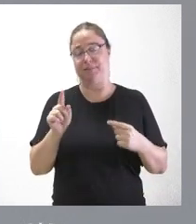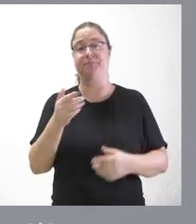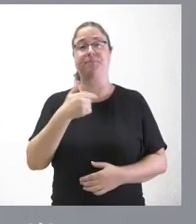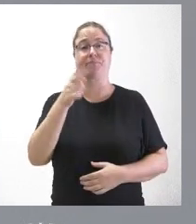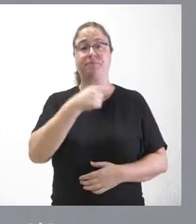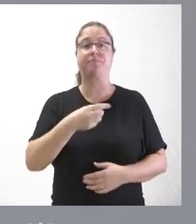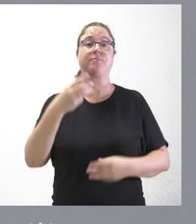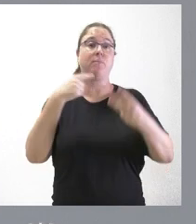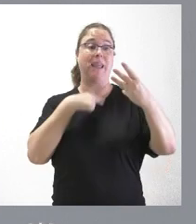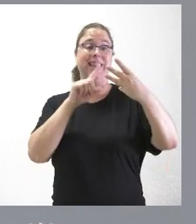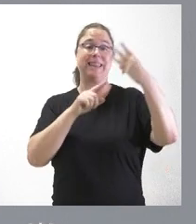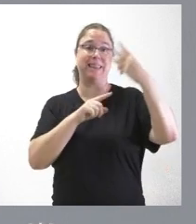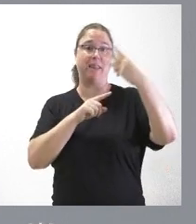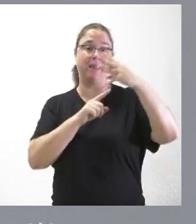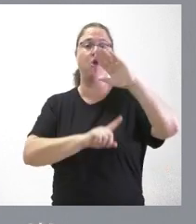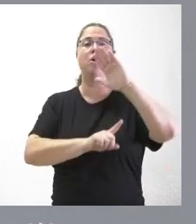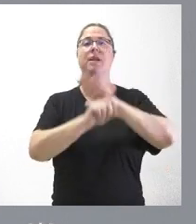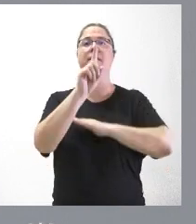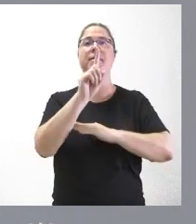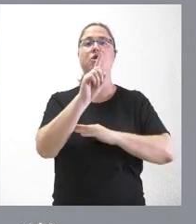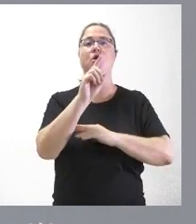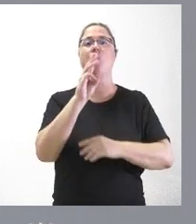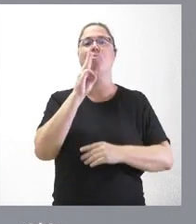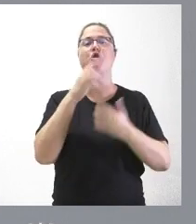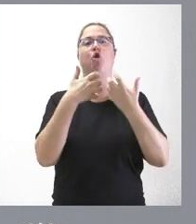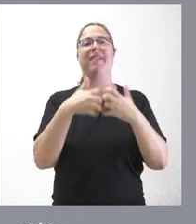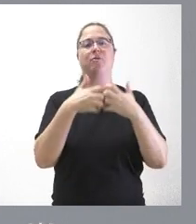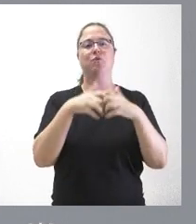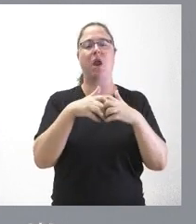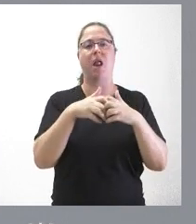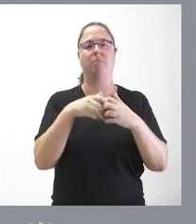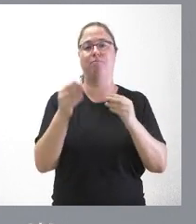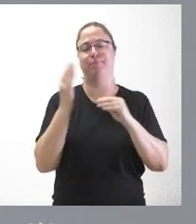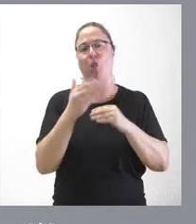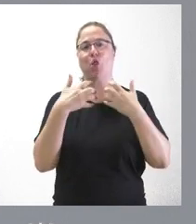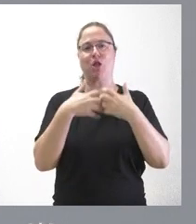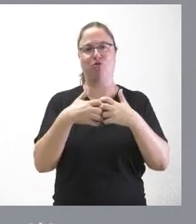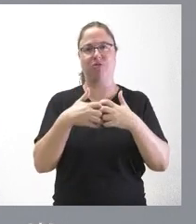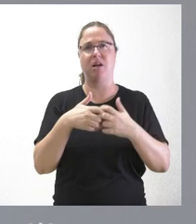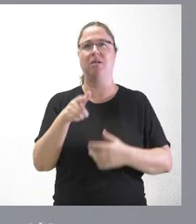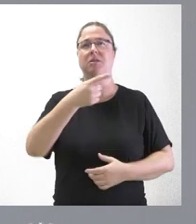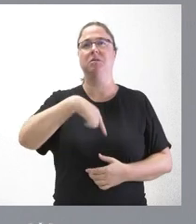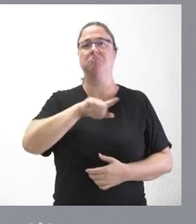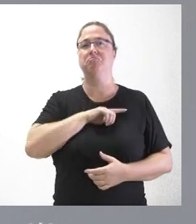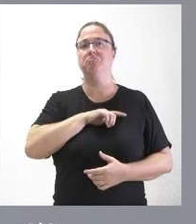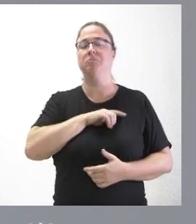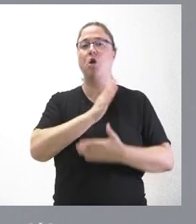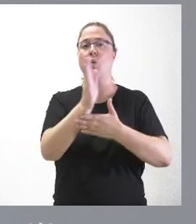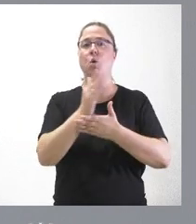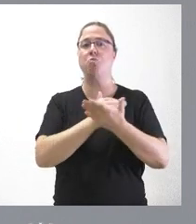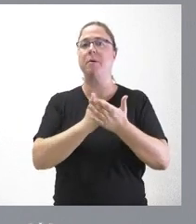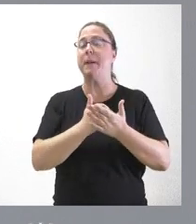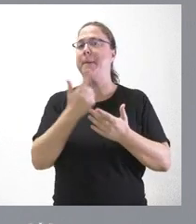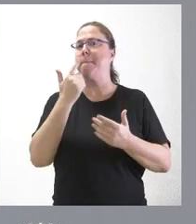terceros en crecimiento de ese producto industrial. Estamos entre las comunidades autónomas con mayor